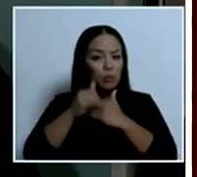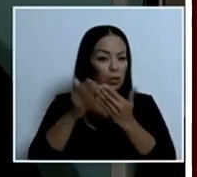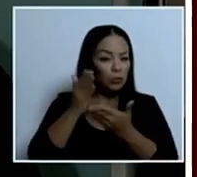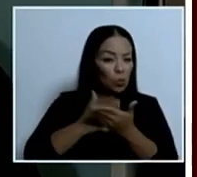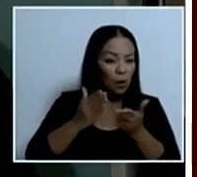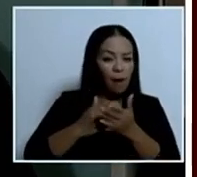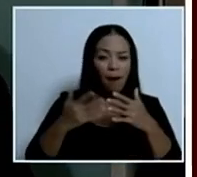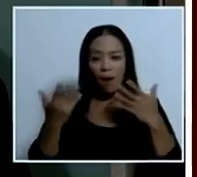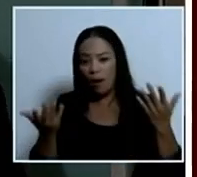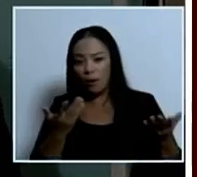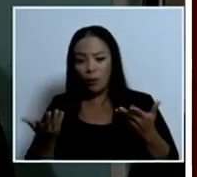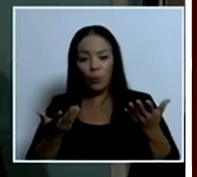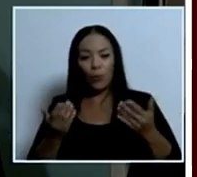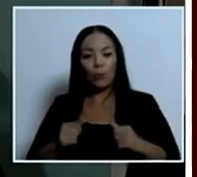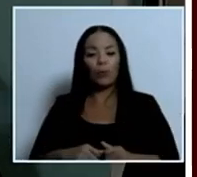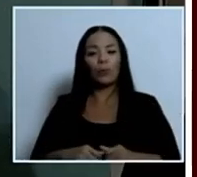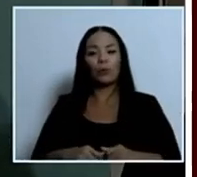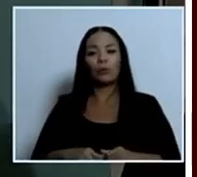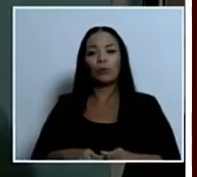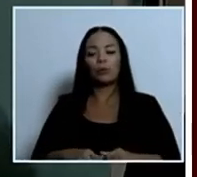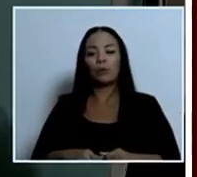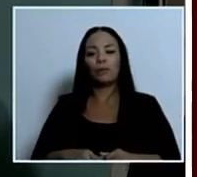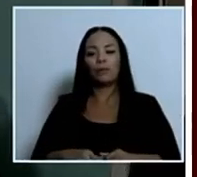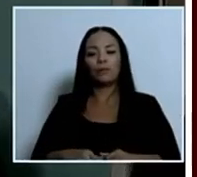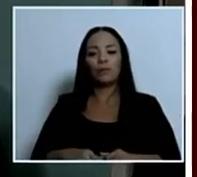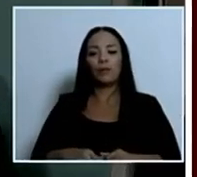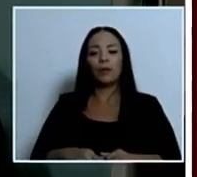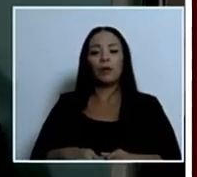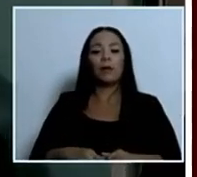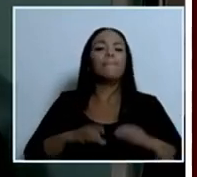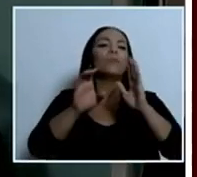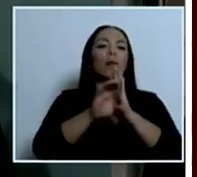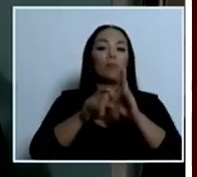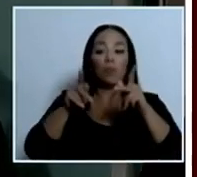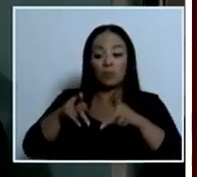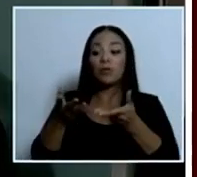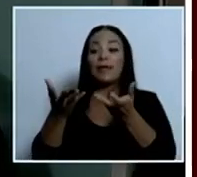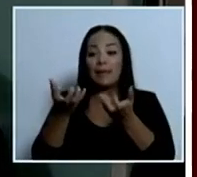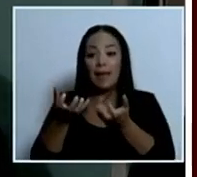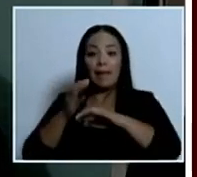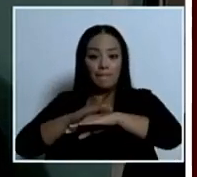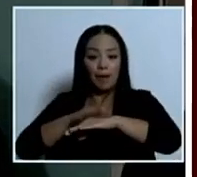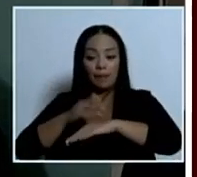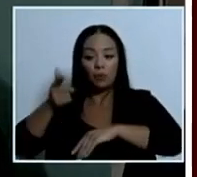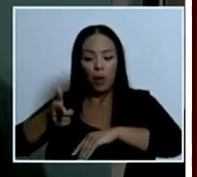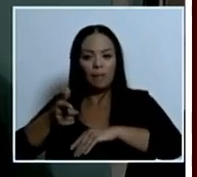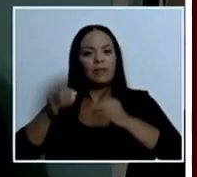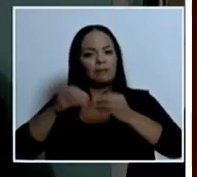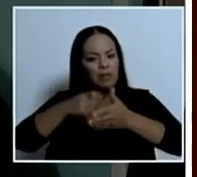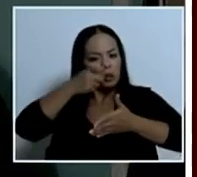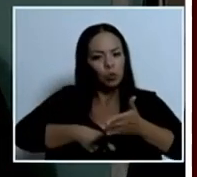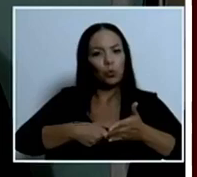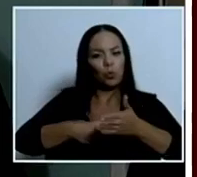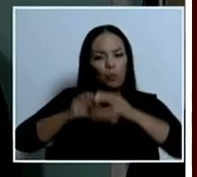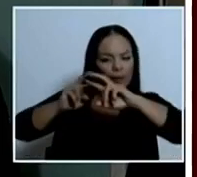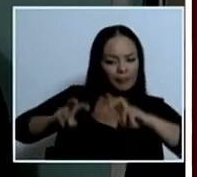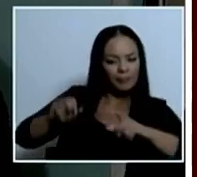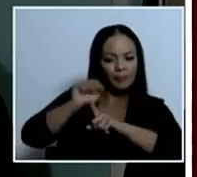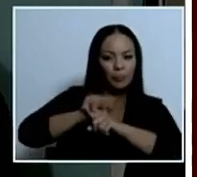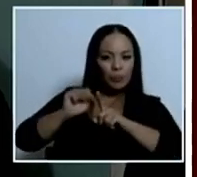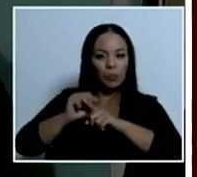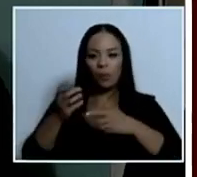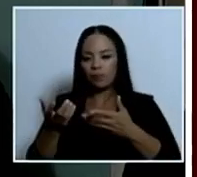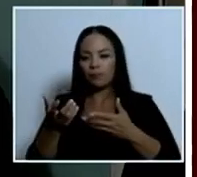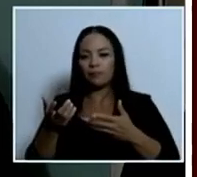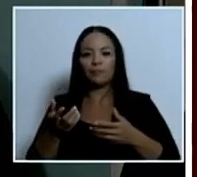el el trámite para la aportación de armas para ir pues sacando un poco de la calle estas almas